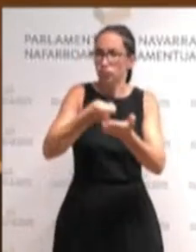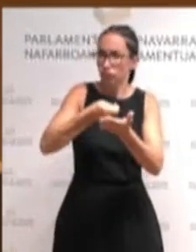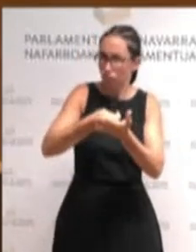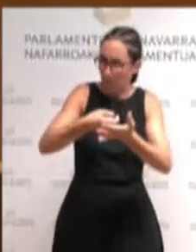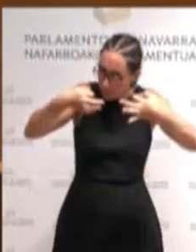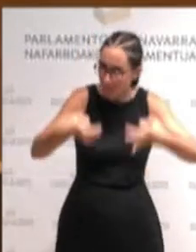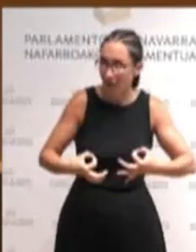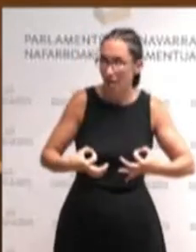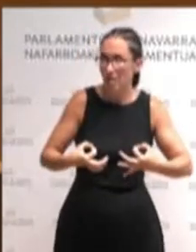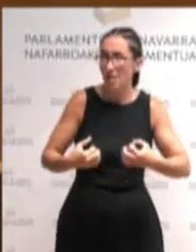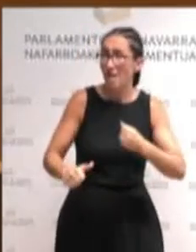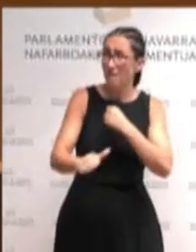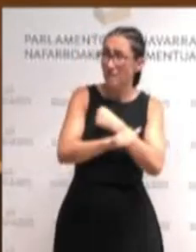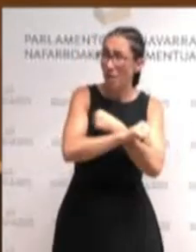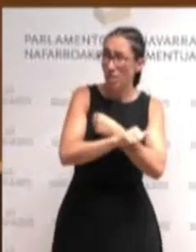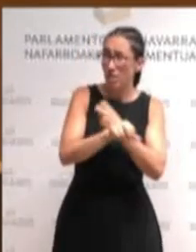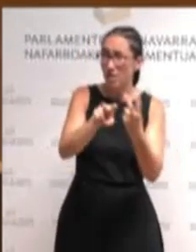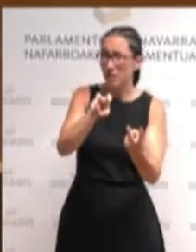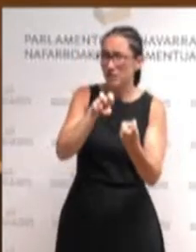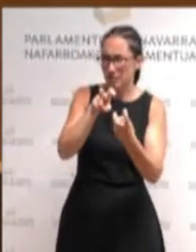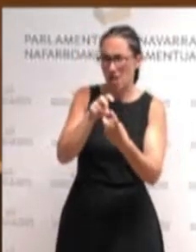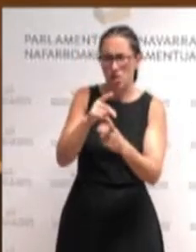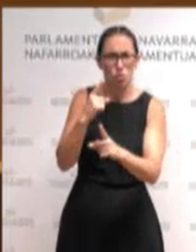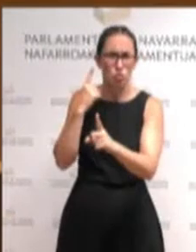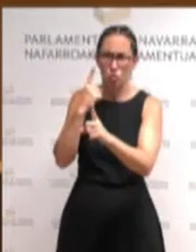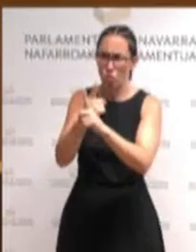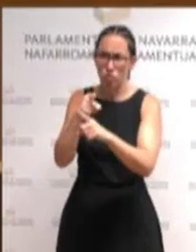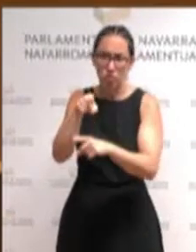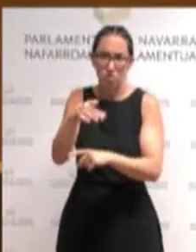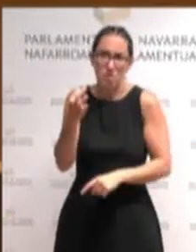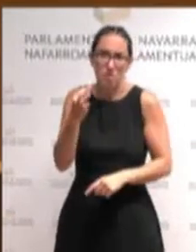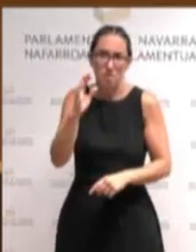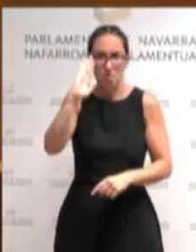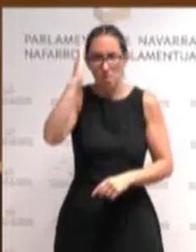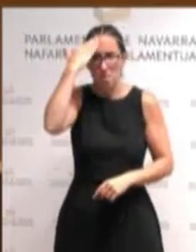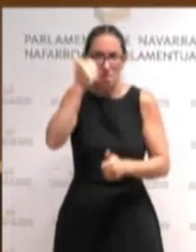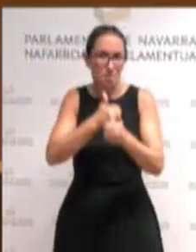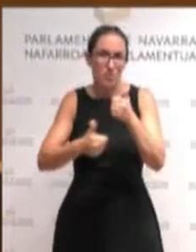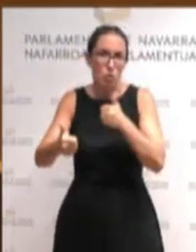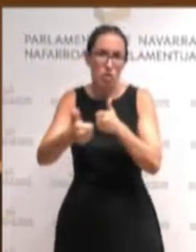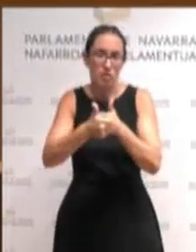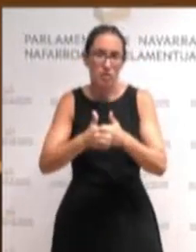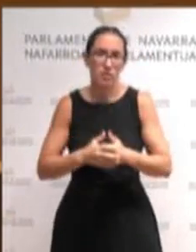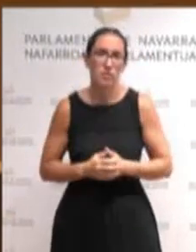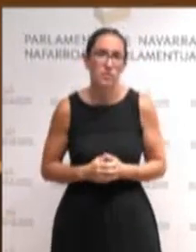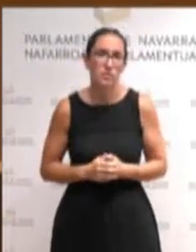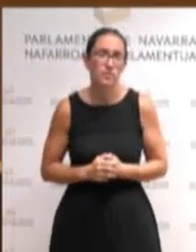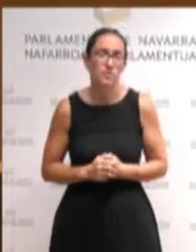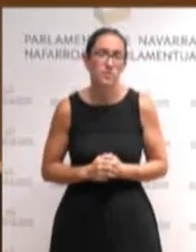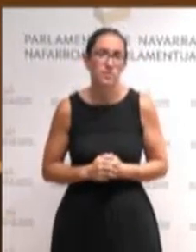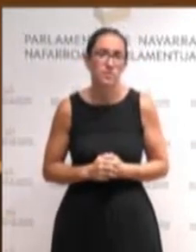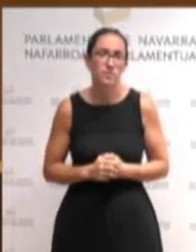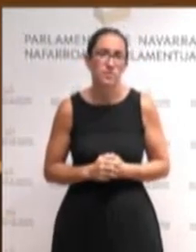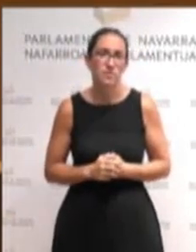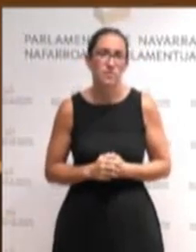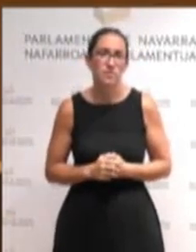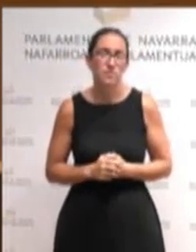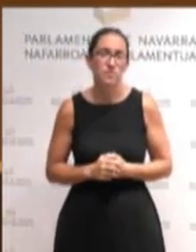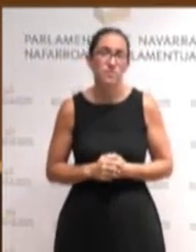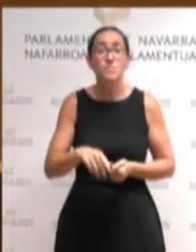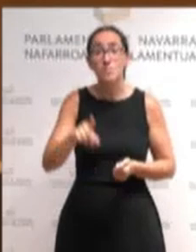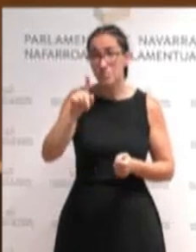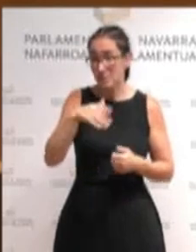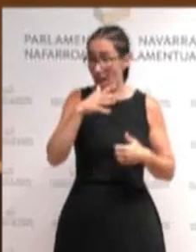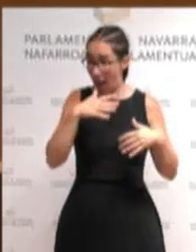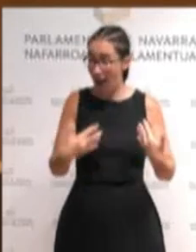contra el fraude fiscal sea una verdadera prioridad y es momento también para tomar medidas efectivas que